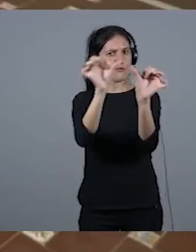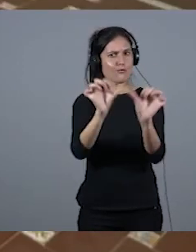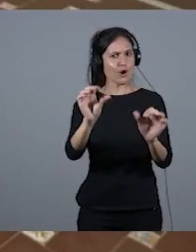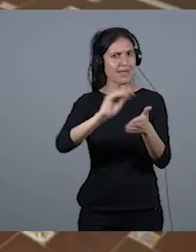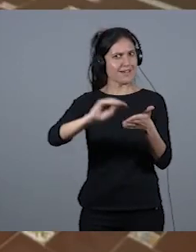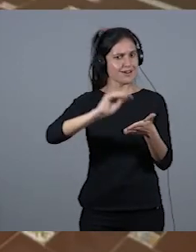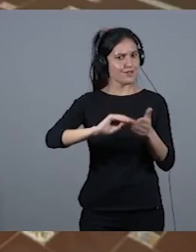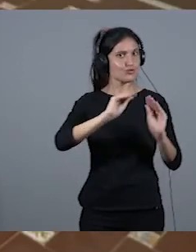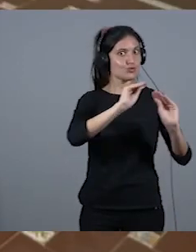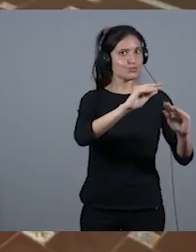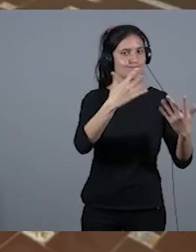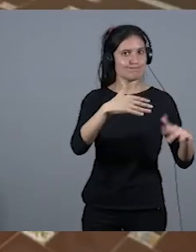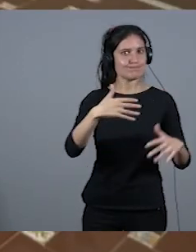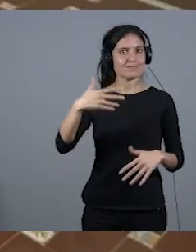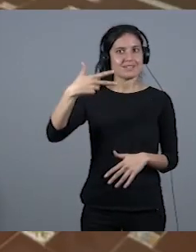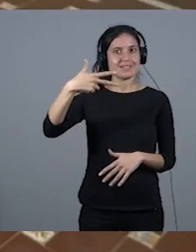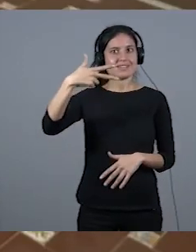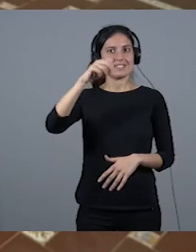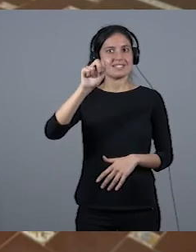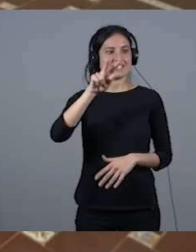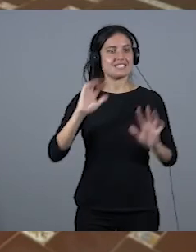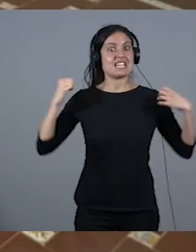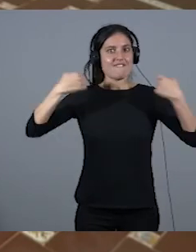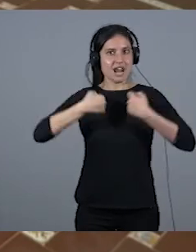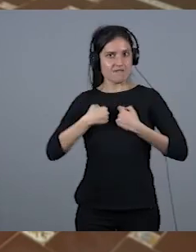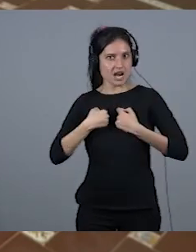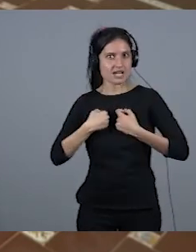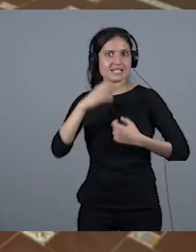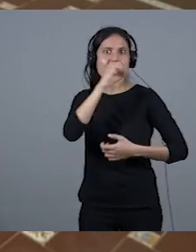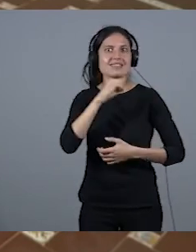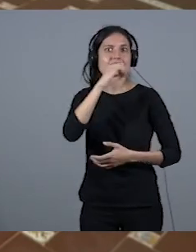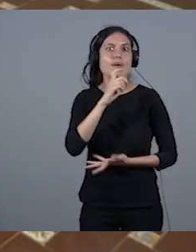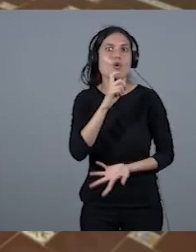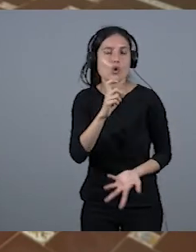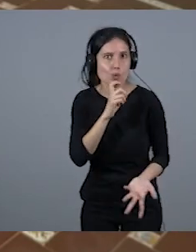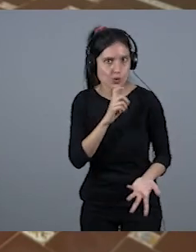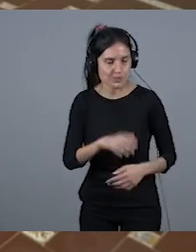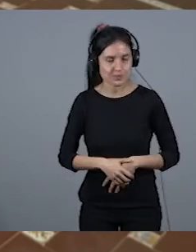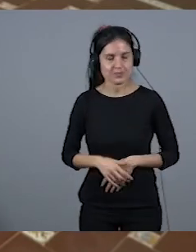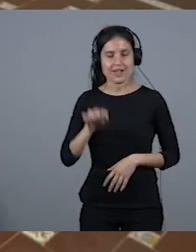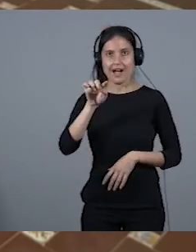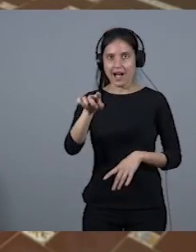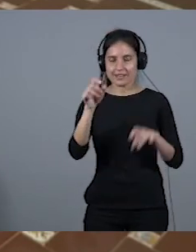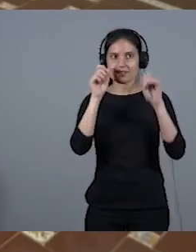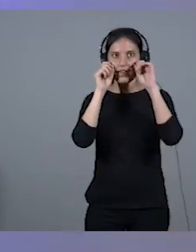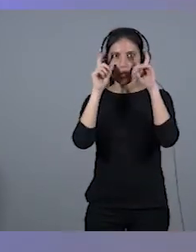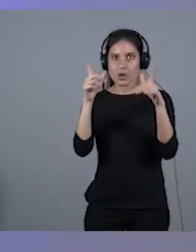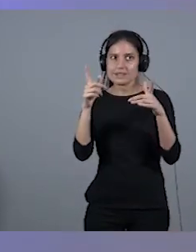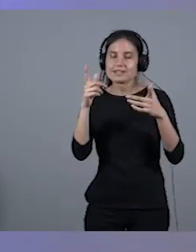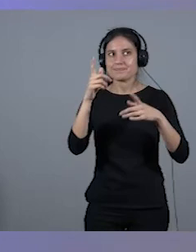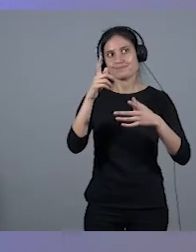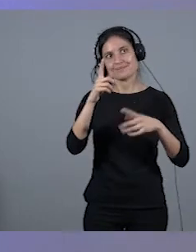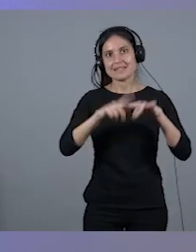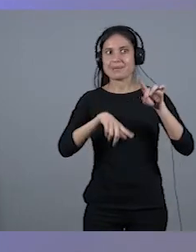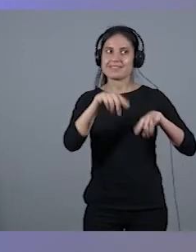Chabela Vargas, como cantaba. Entonces, te vas dando cuenta de que para determinada cosa, y el mundo de la